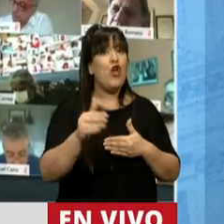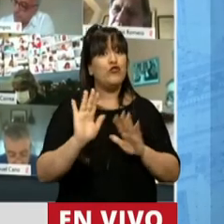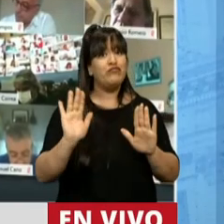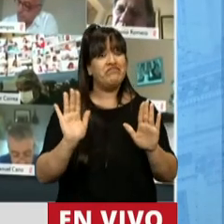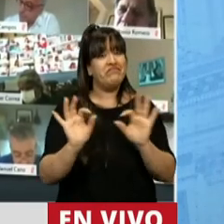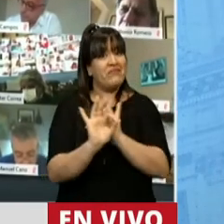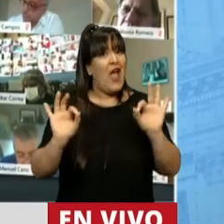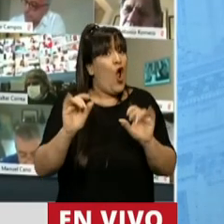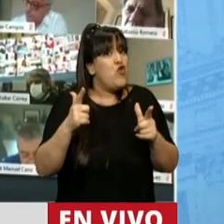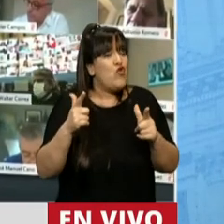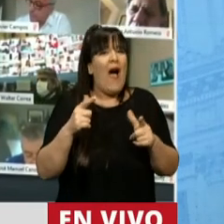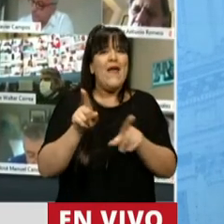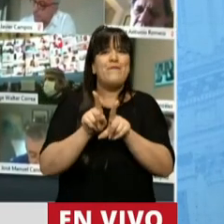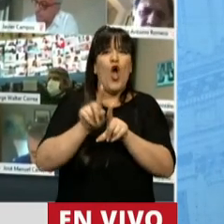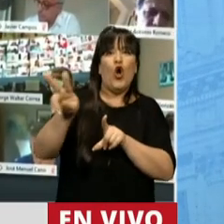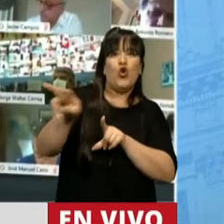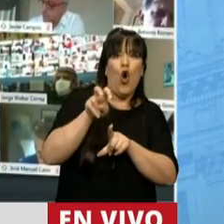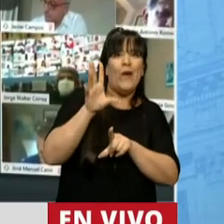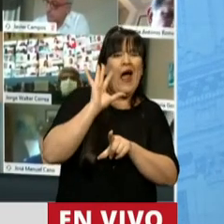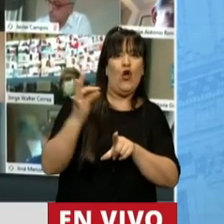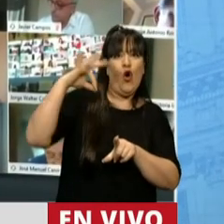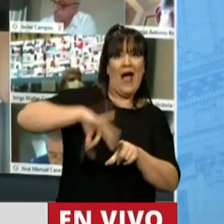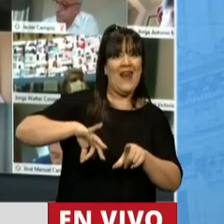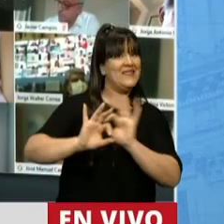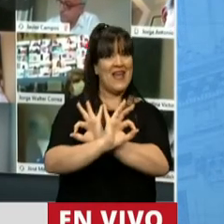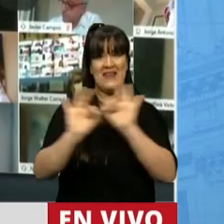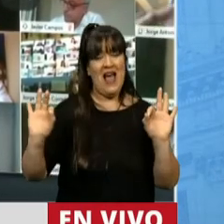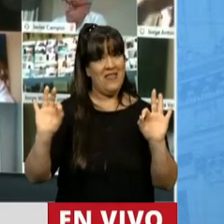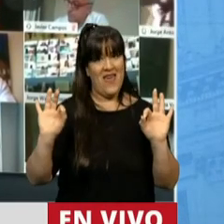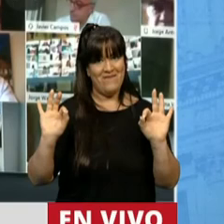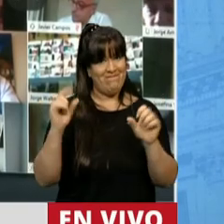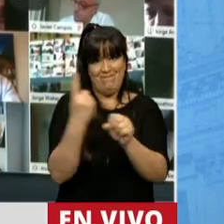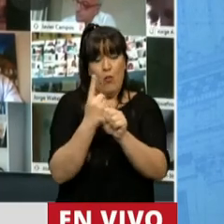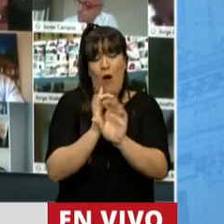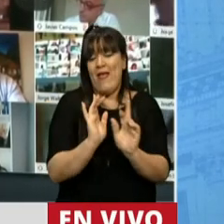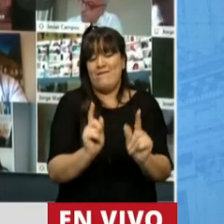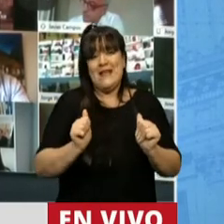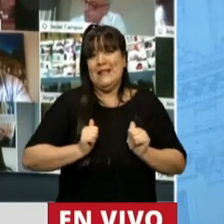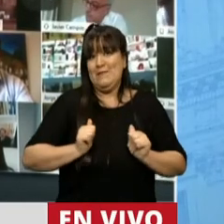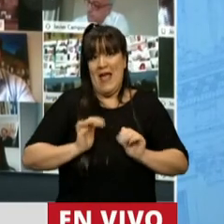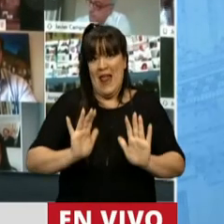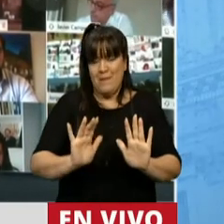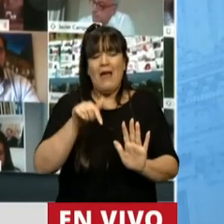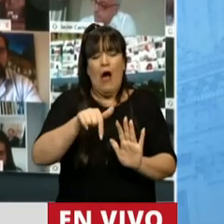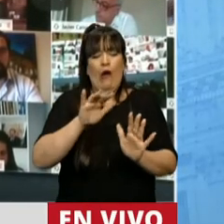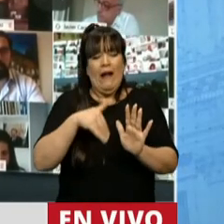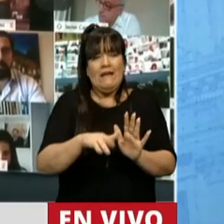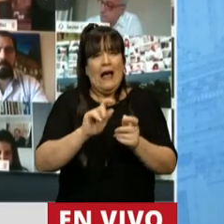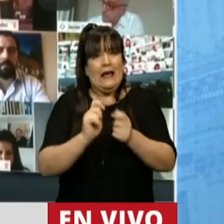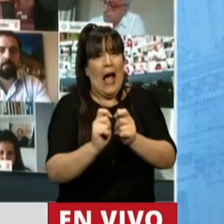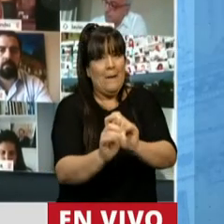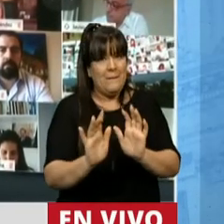cobraría absolutamente nada, es decir, nadie se lleva nada. Se le está cambiando el